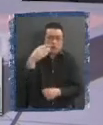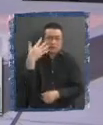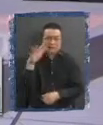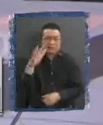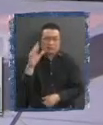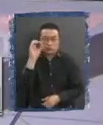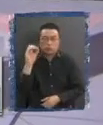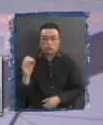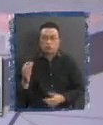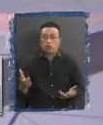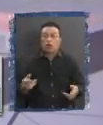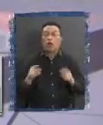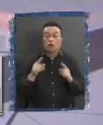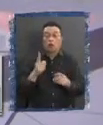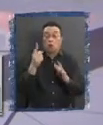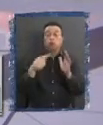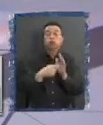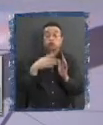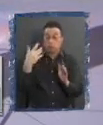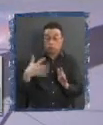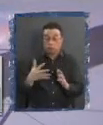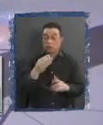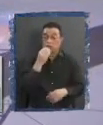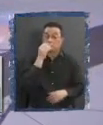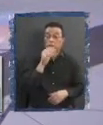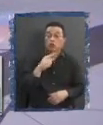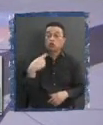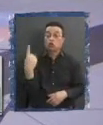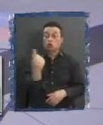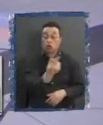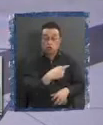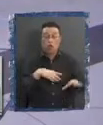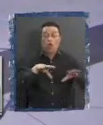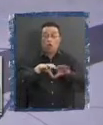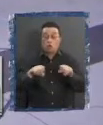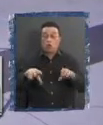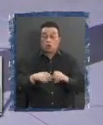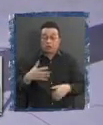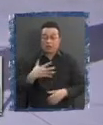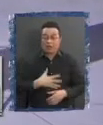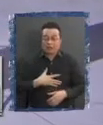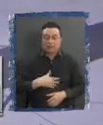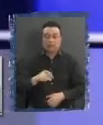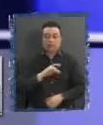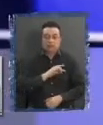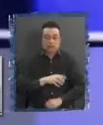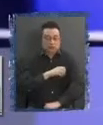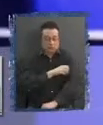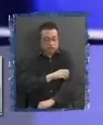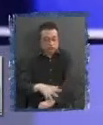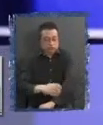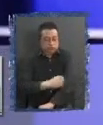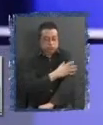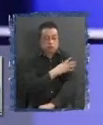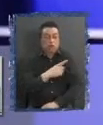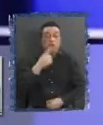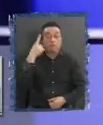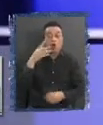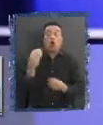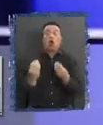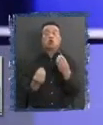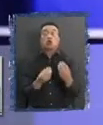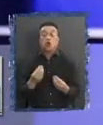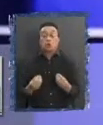recuperada? Hay un punto importante que hacer, porque acá todos compartimos el anhelo de descentralizar el país. El punto es cómo. Súper bien. ¿Y qué es mejor?